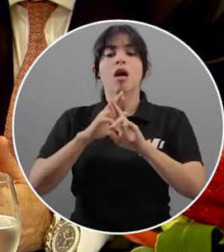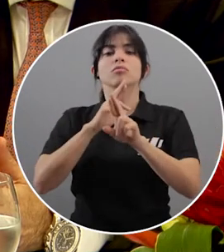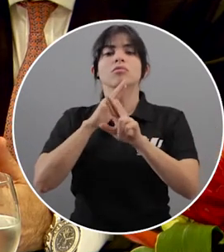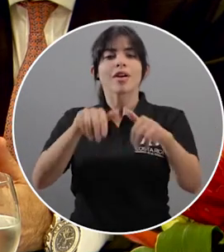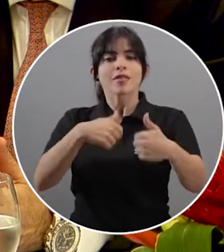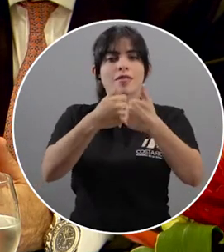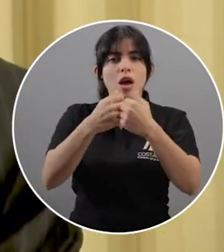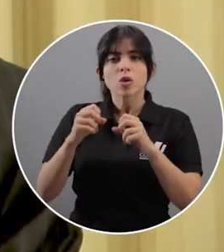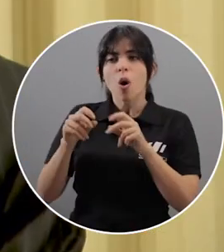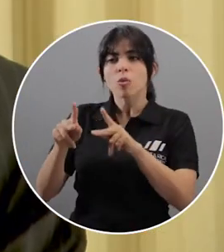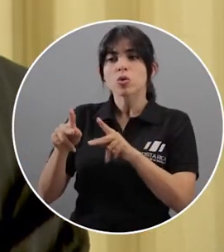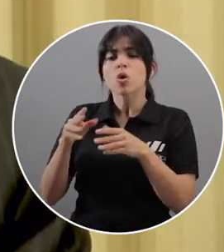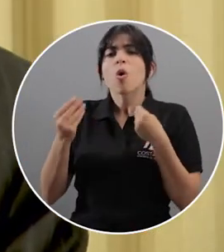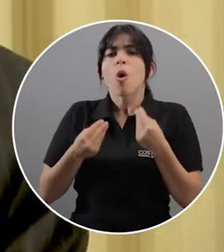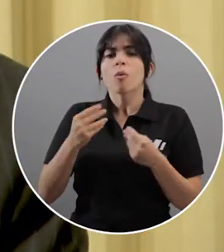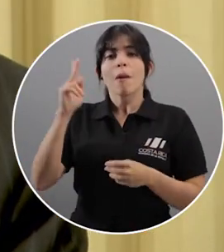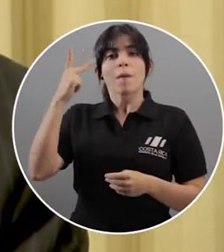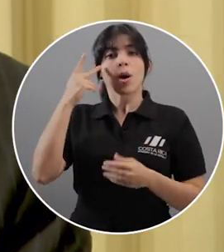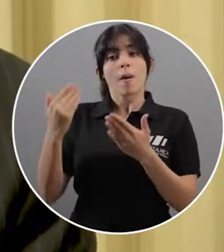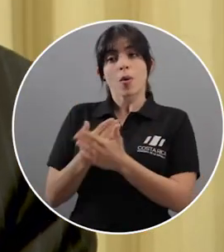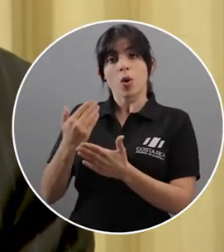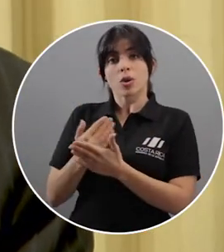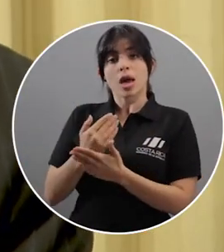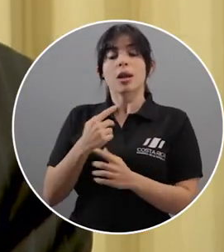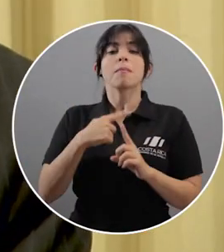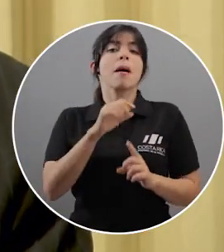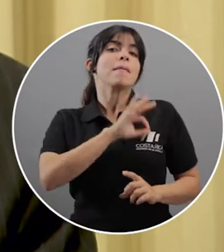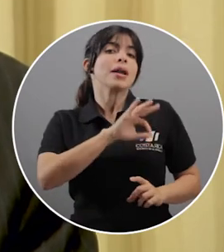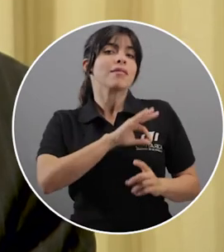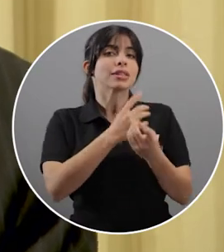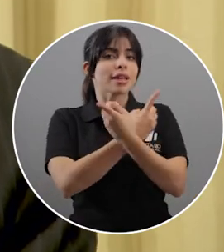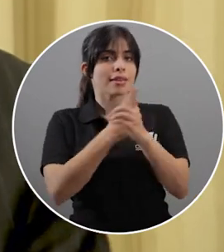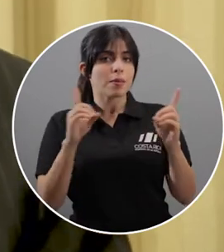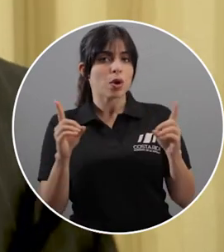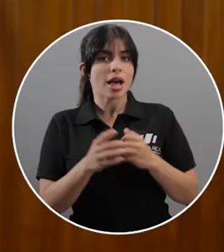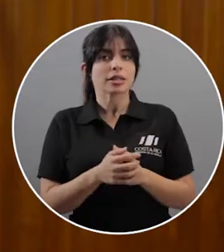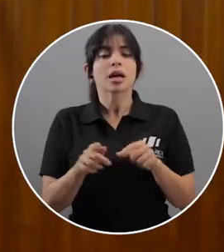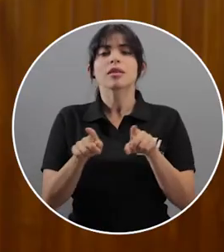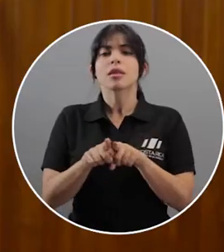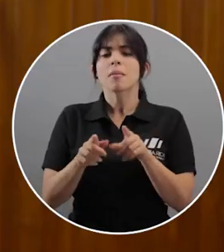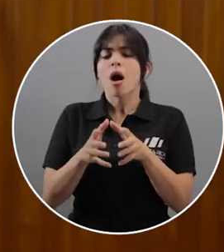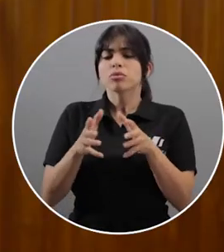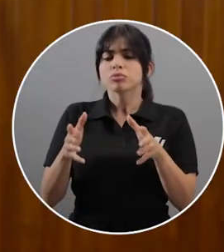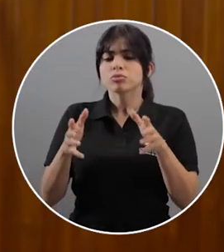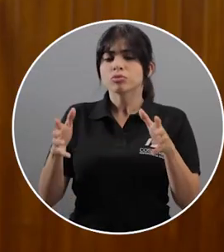responder a los retos y oportunidades con políticas modernas en beneficio de la democracia y el